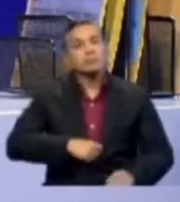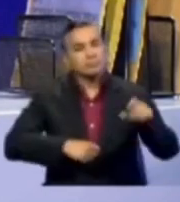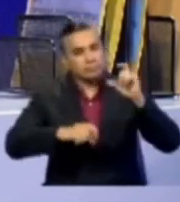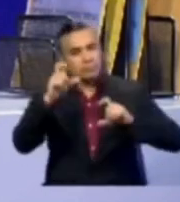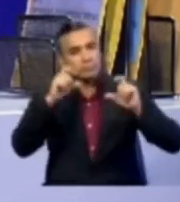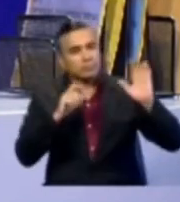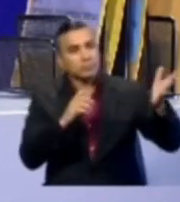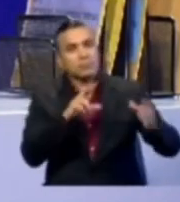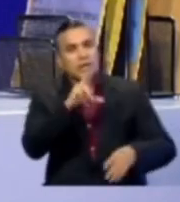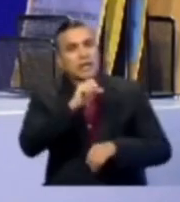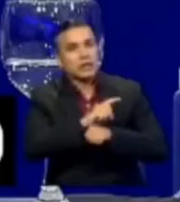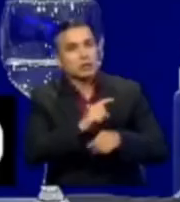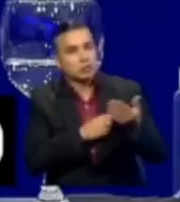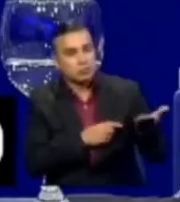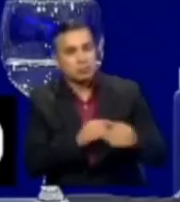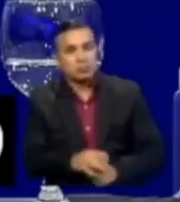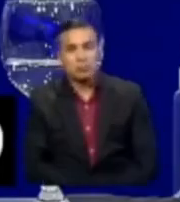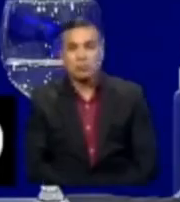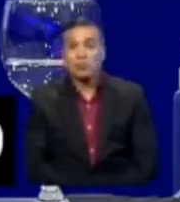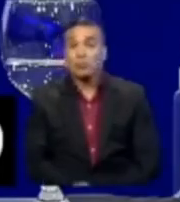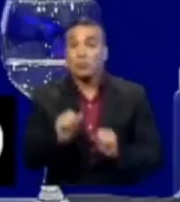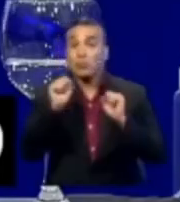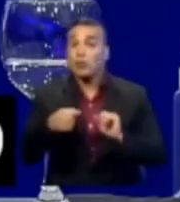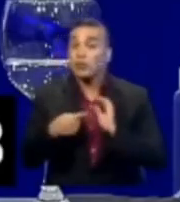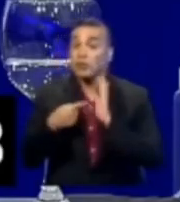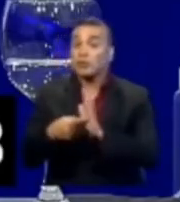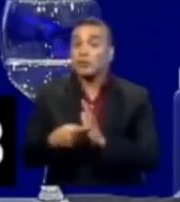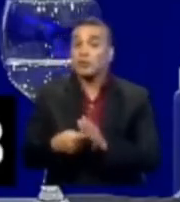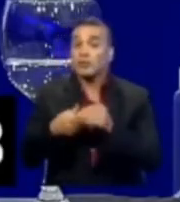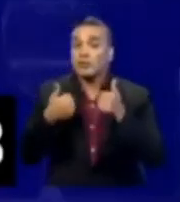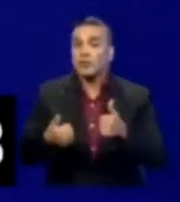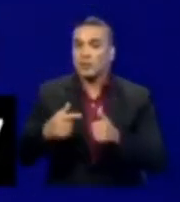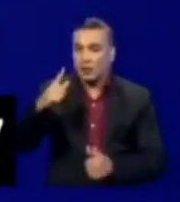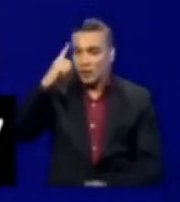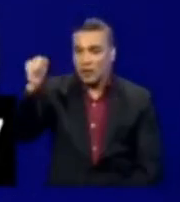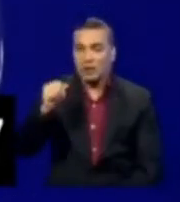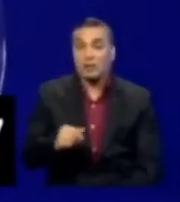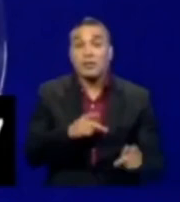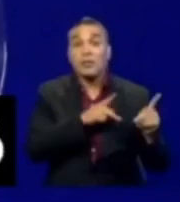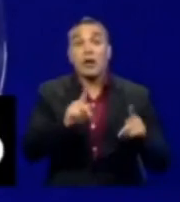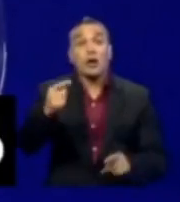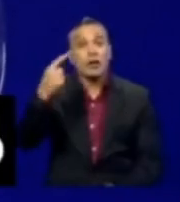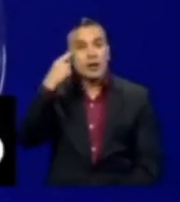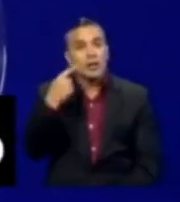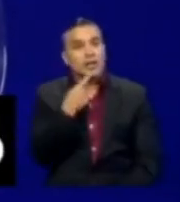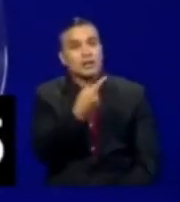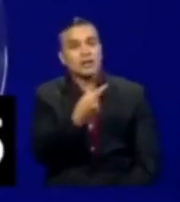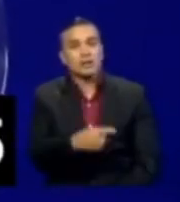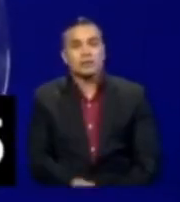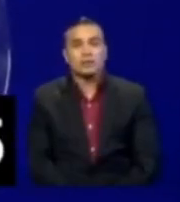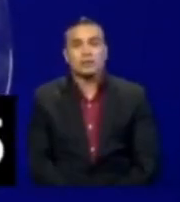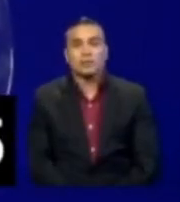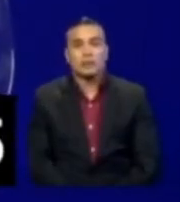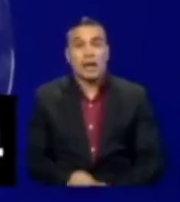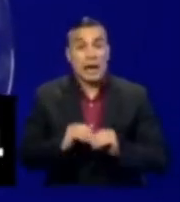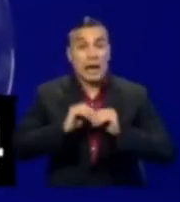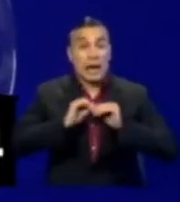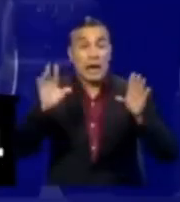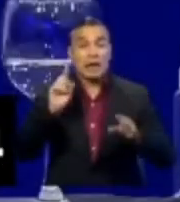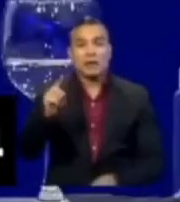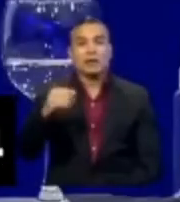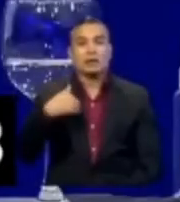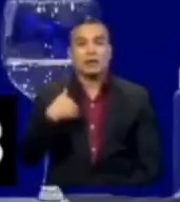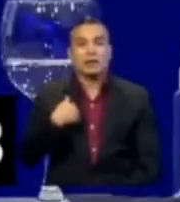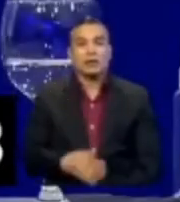tiene 30 segundos. Aquí podemos ver cómo el candidato Lazo en su plan de gobierno dice expresamente que